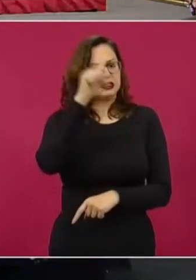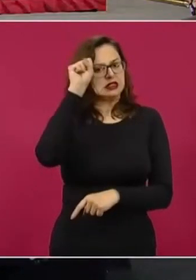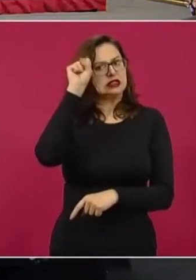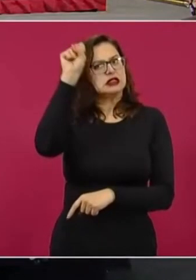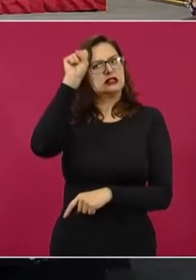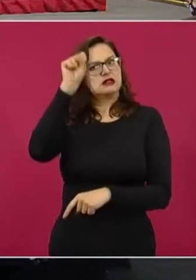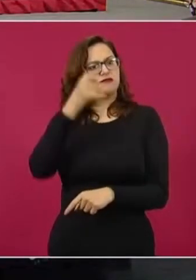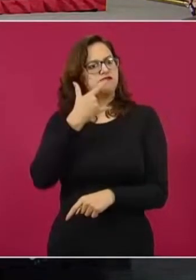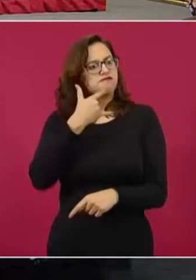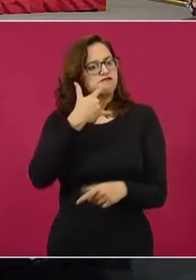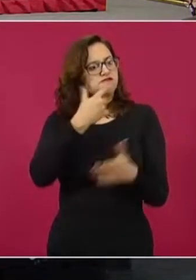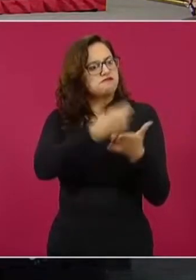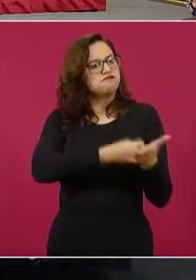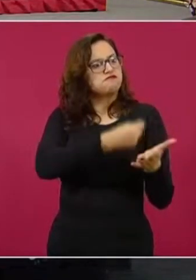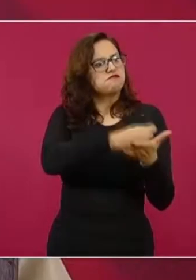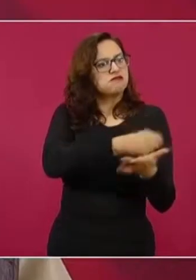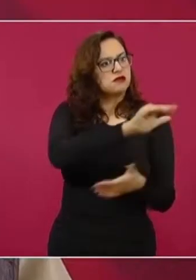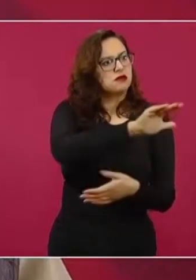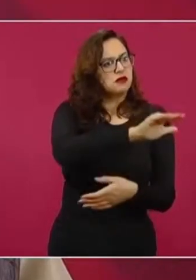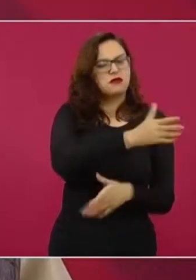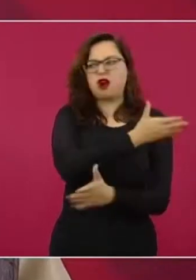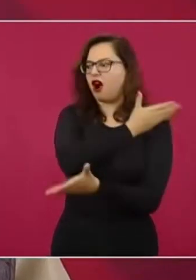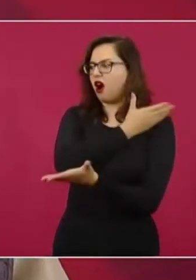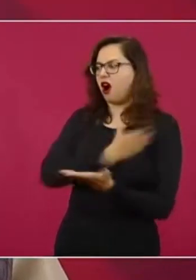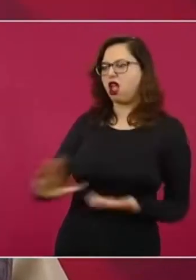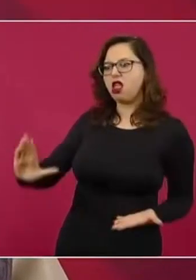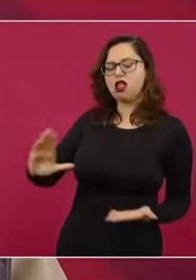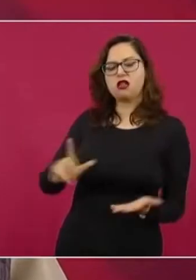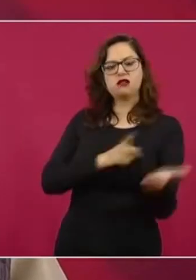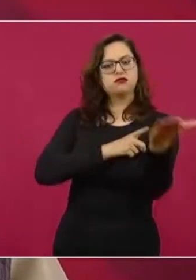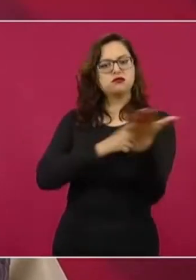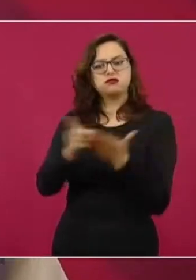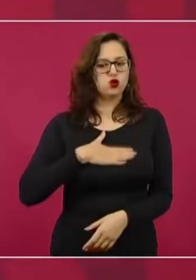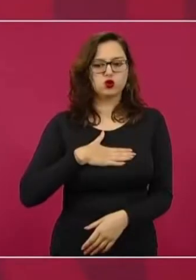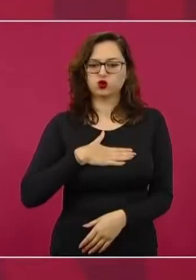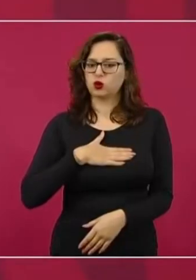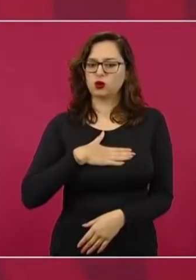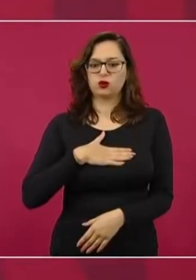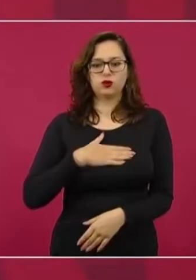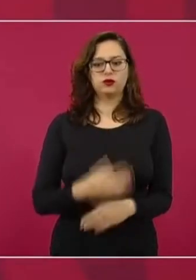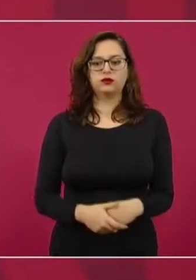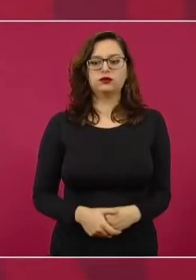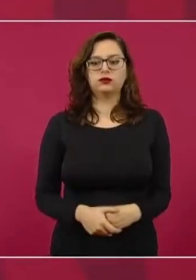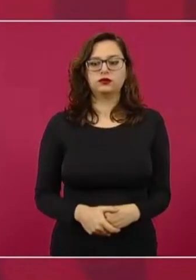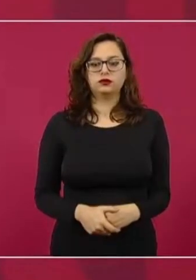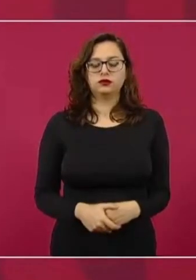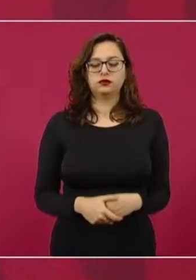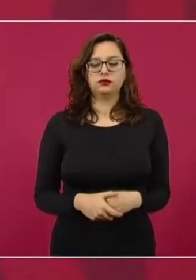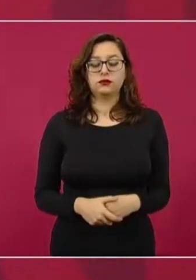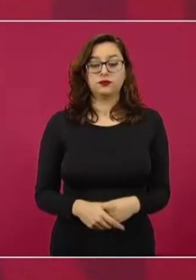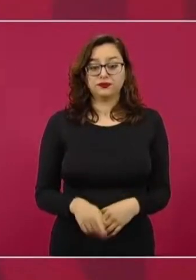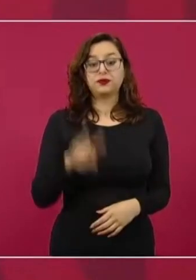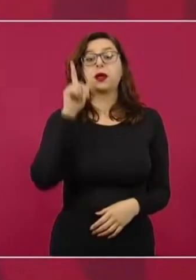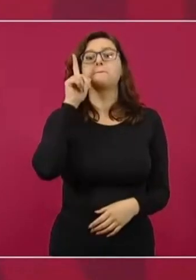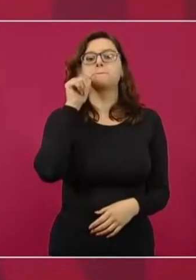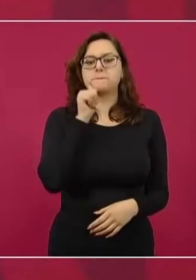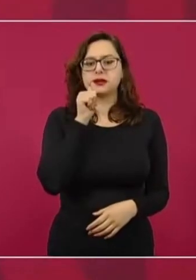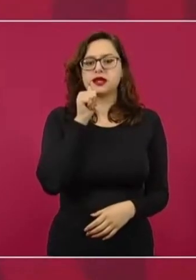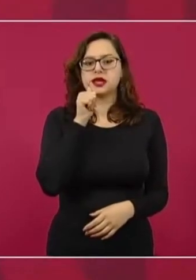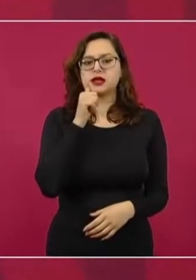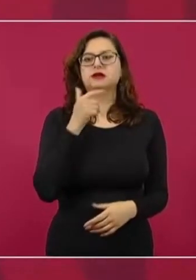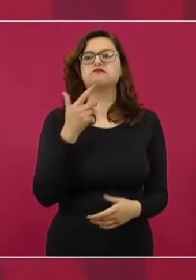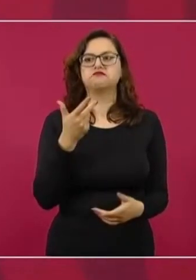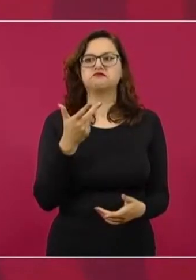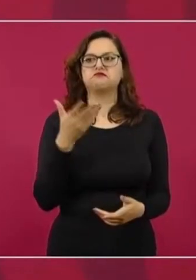nos hagan a un lado y que violenten nuestros derechos. El día de mañana, primero Dios, tendremos un